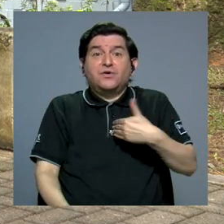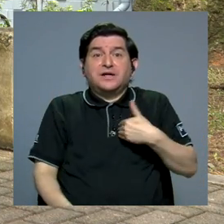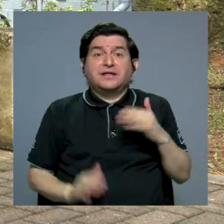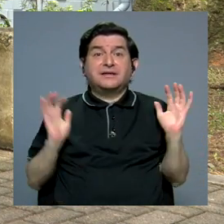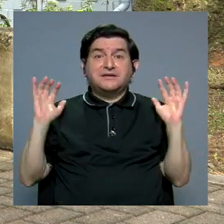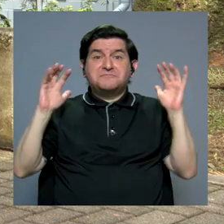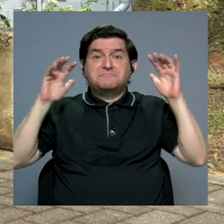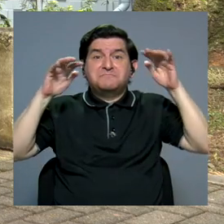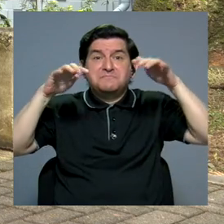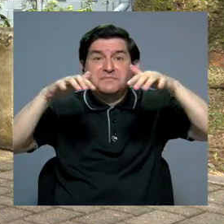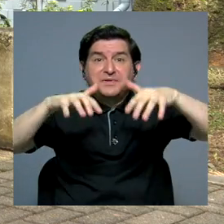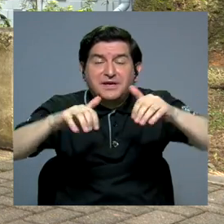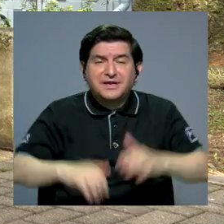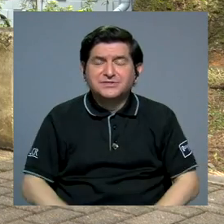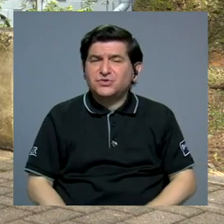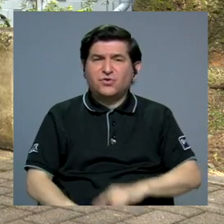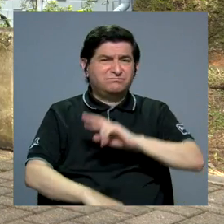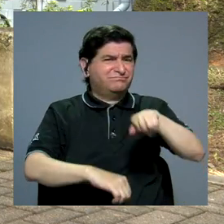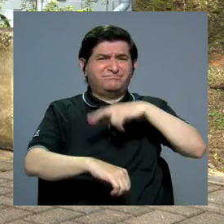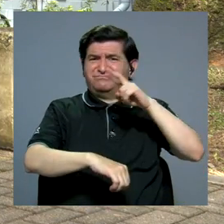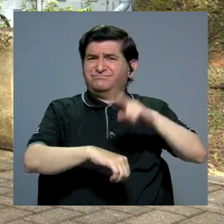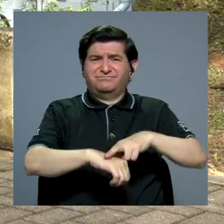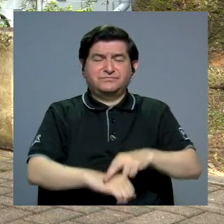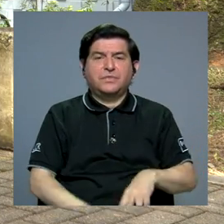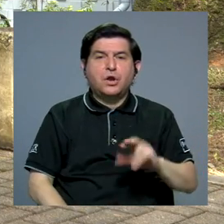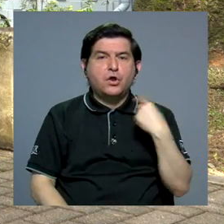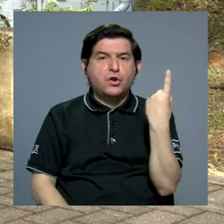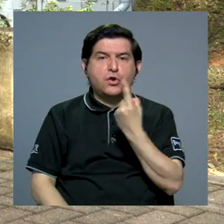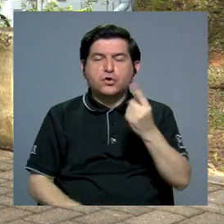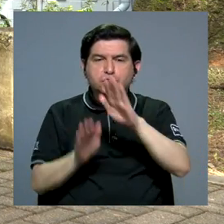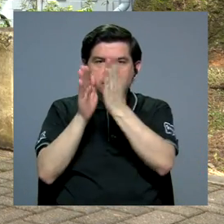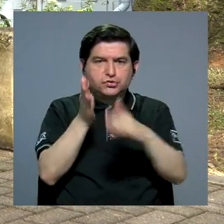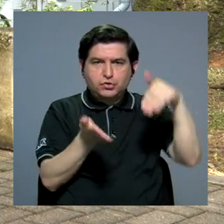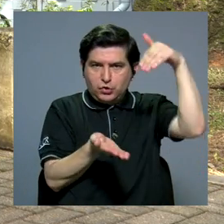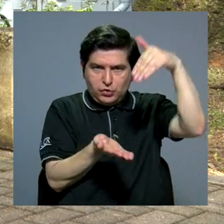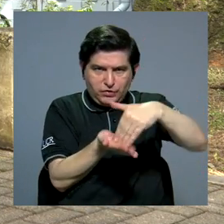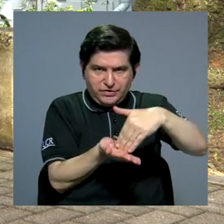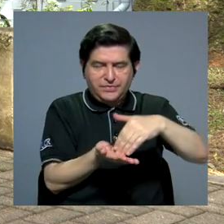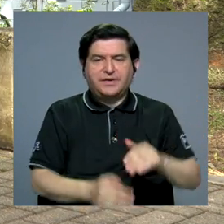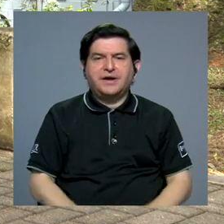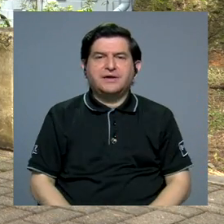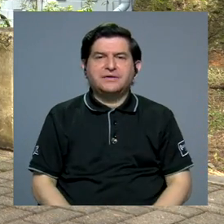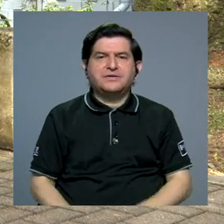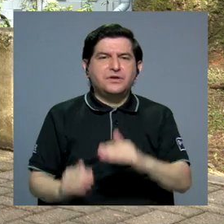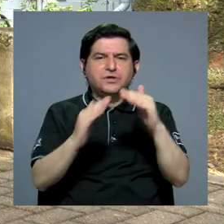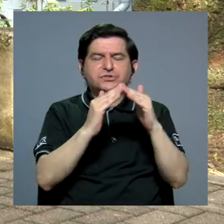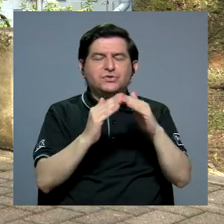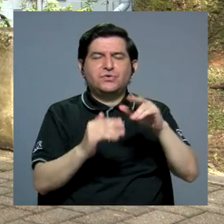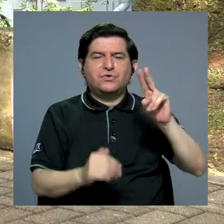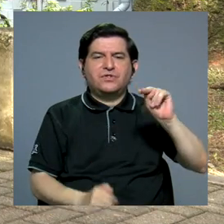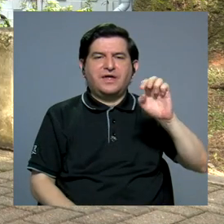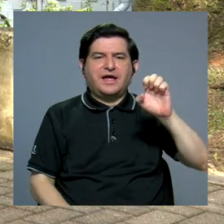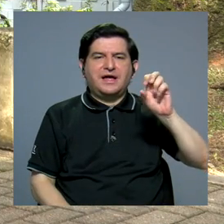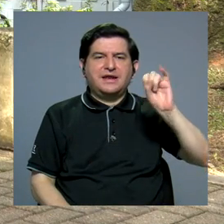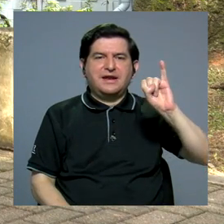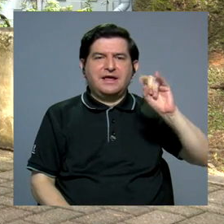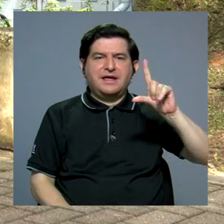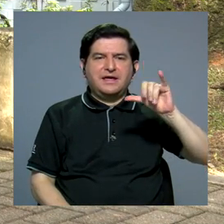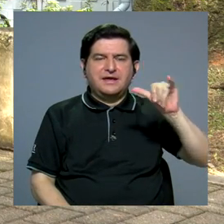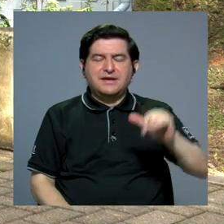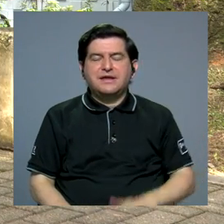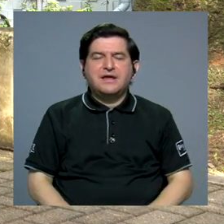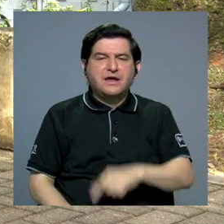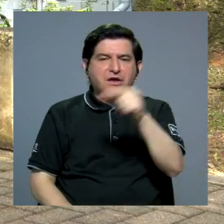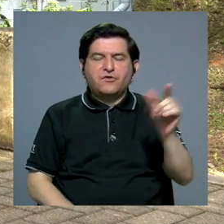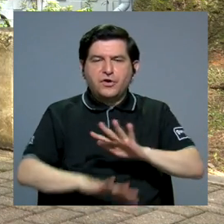estas migraciones irregulares que no solo habitan el Valle Central, ¿verdad? Ciudad Neili, Paso Canoas,